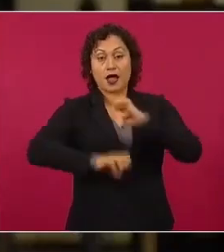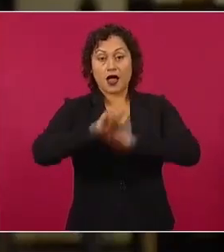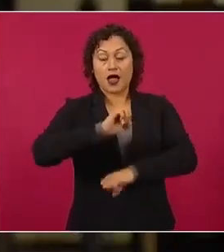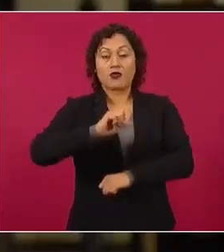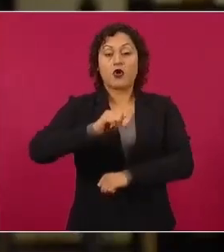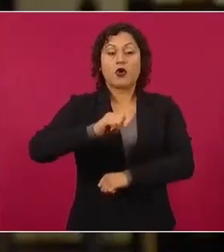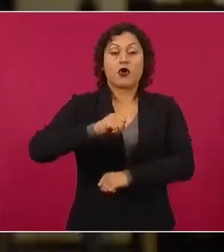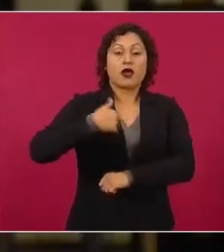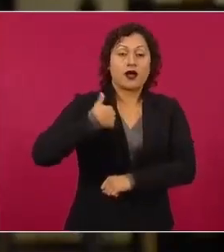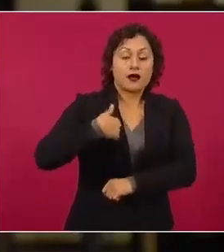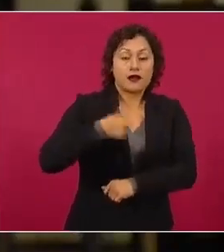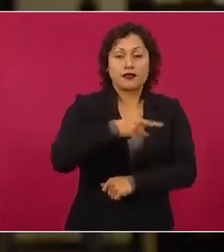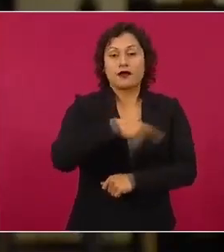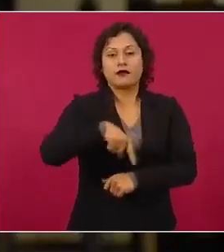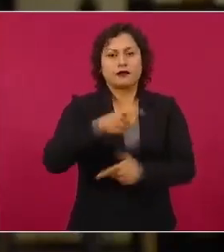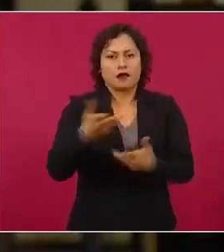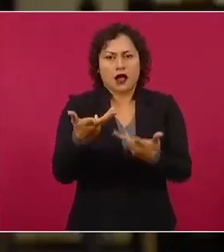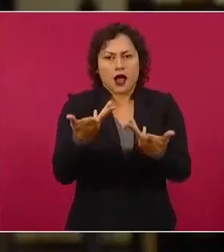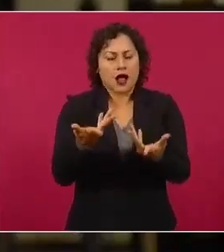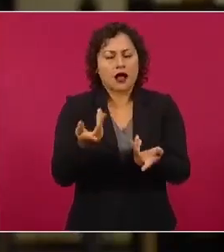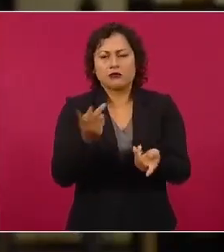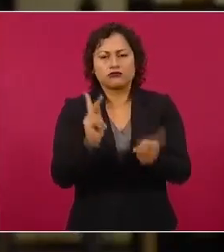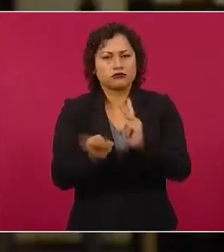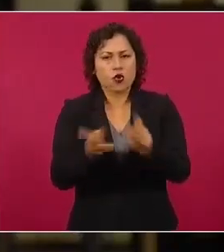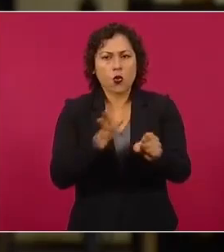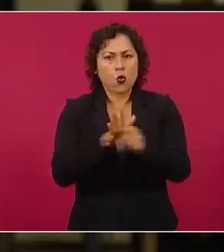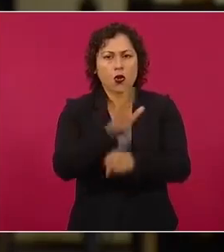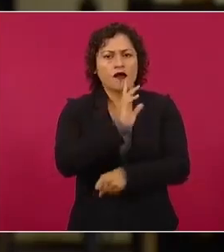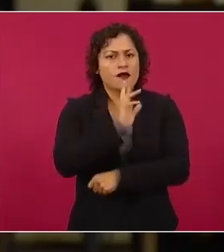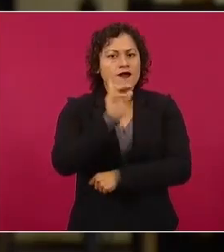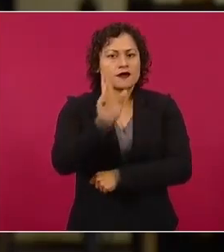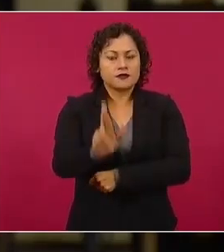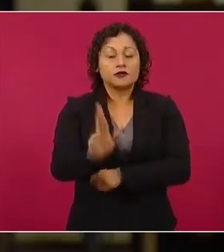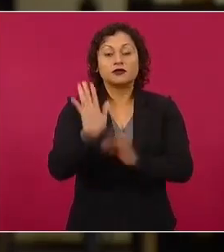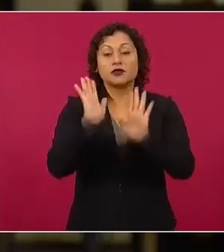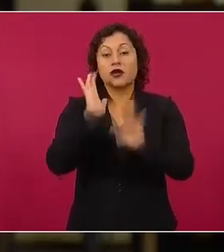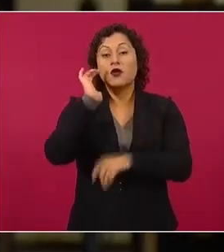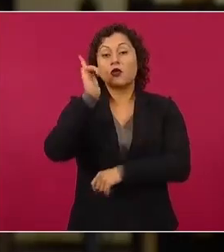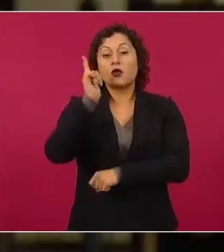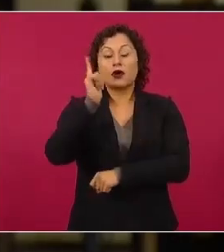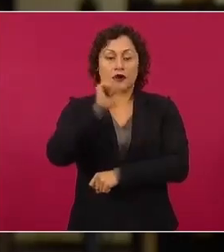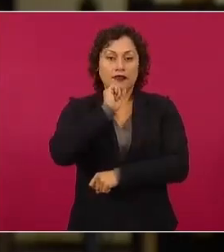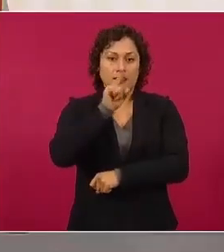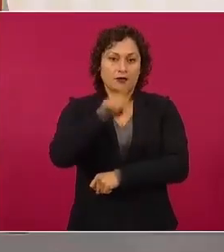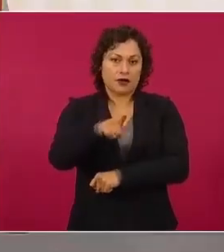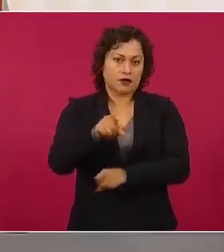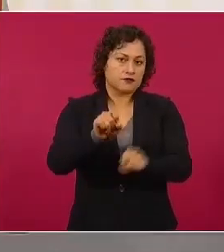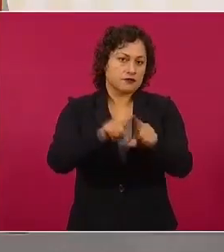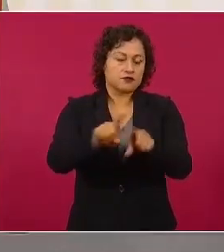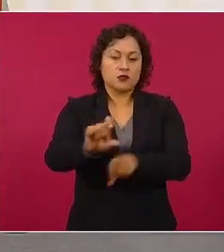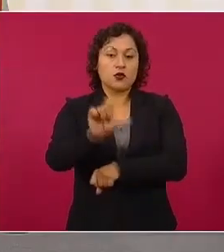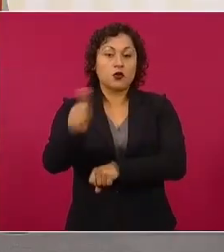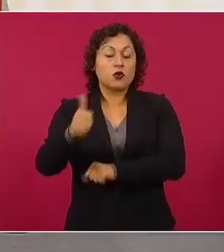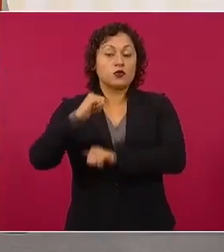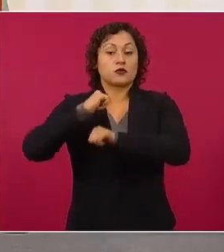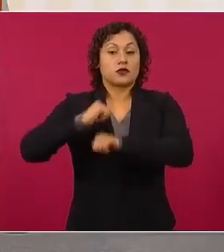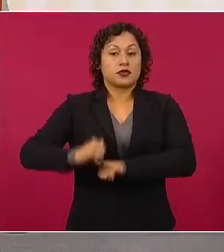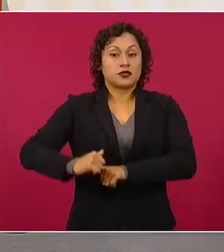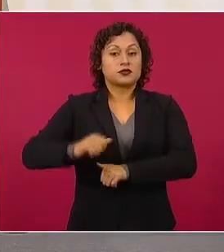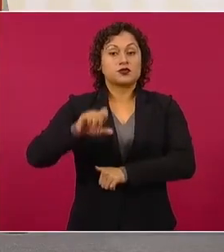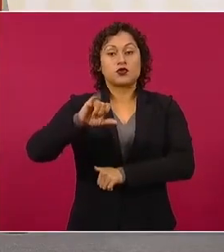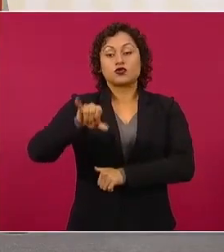también tenemos entendido que con el primer ministro Justin Trudeau se trató de este tema. Sí,